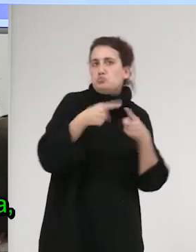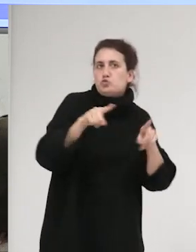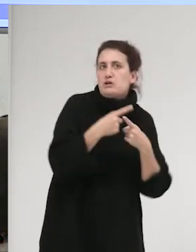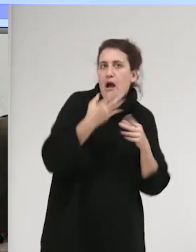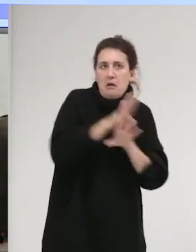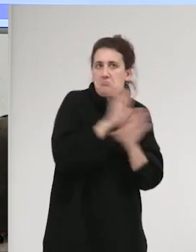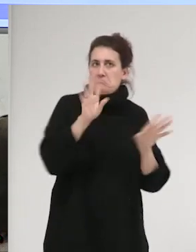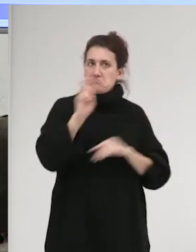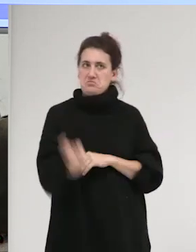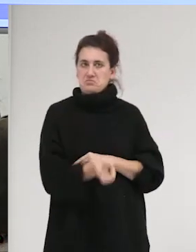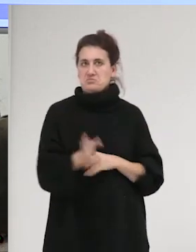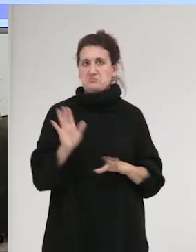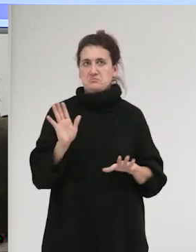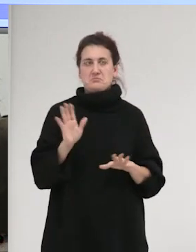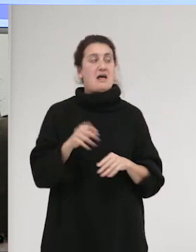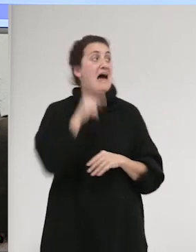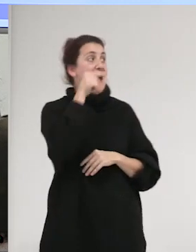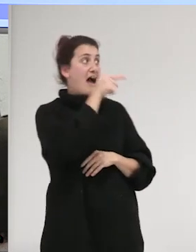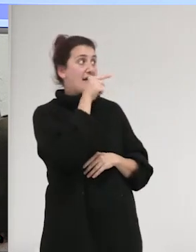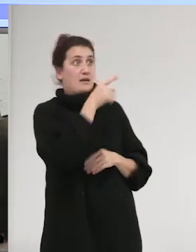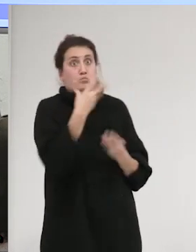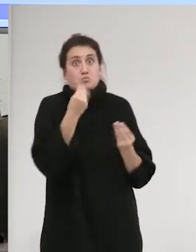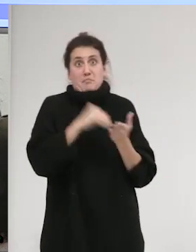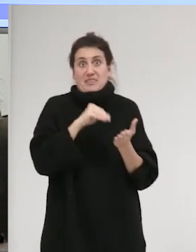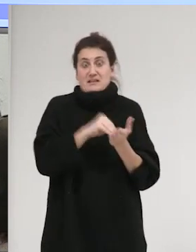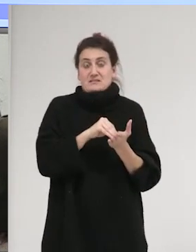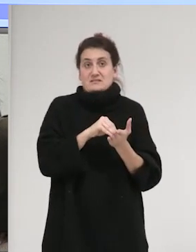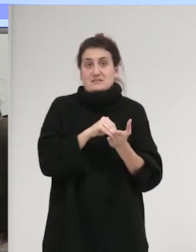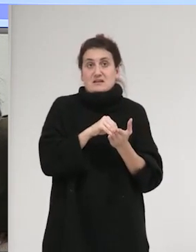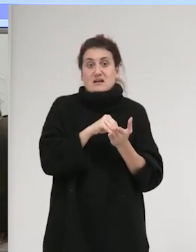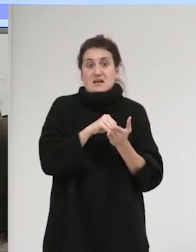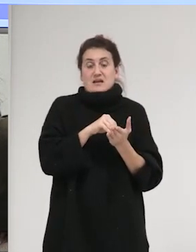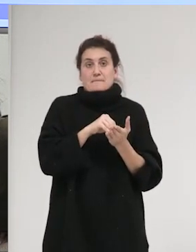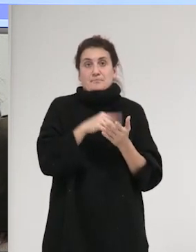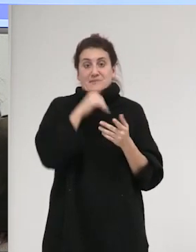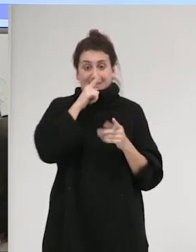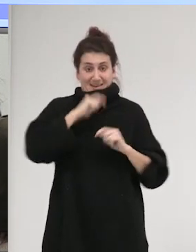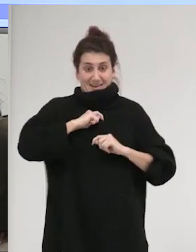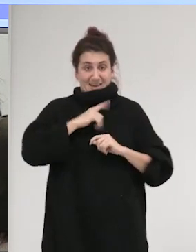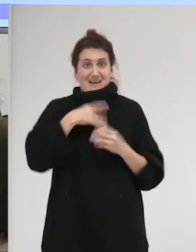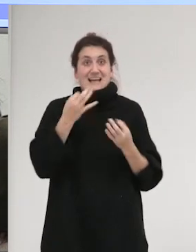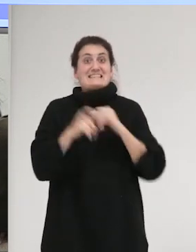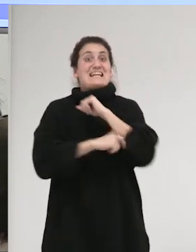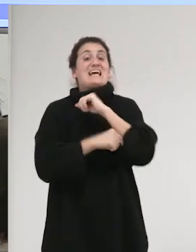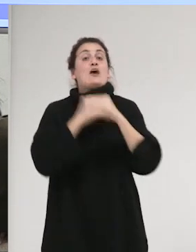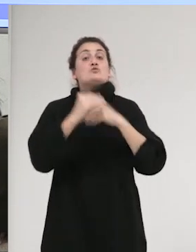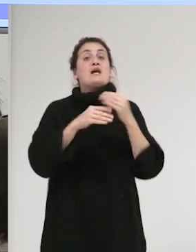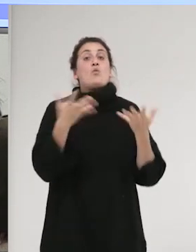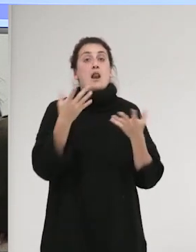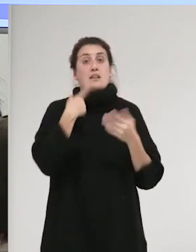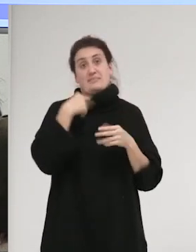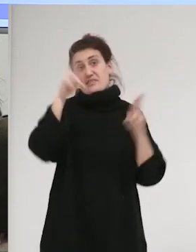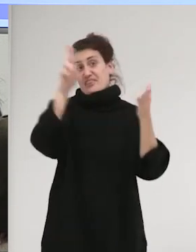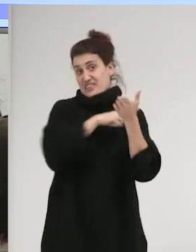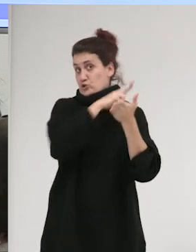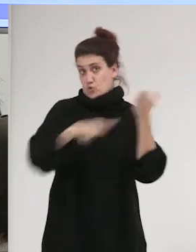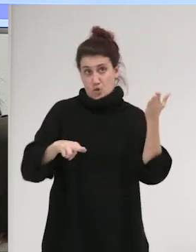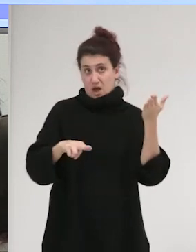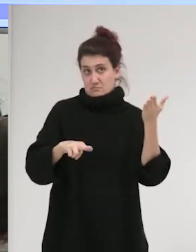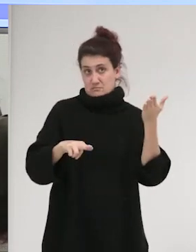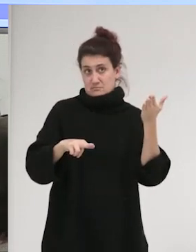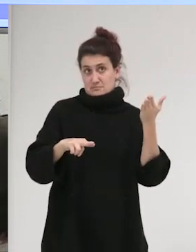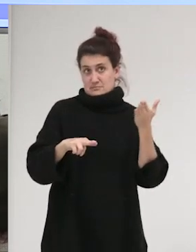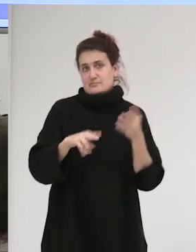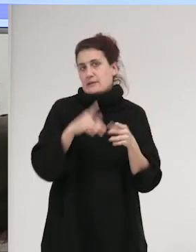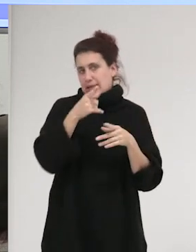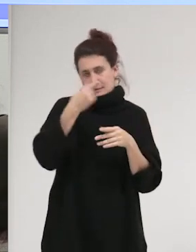etc. Y aquí, muchas veces, lo que nos queda, de hecho, la estrategia que se utilizó, ¿cuál fue? La de la censura, que es una estrategia punitiva